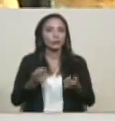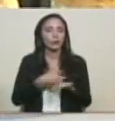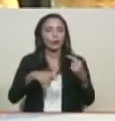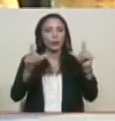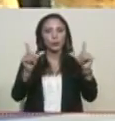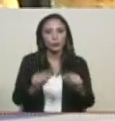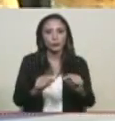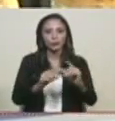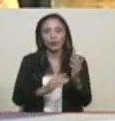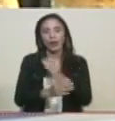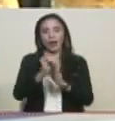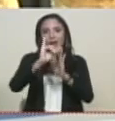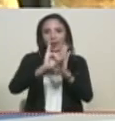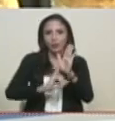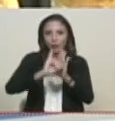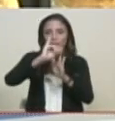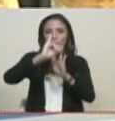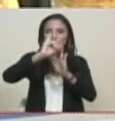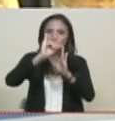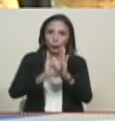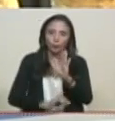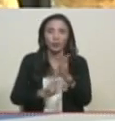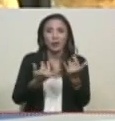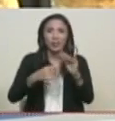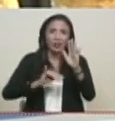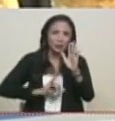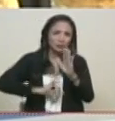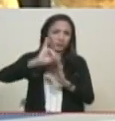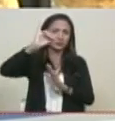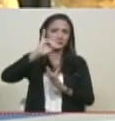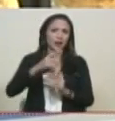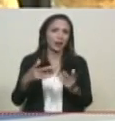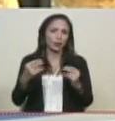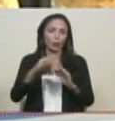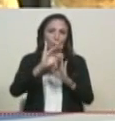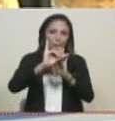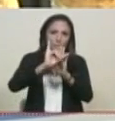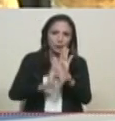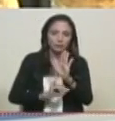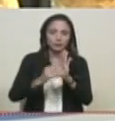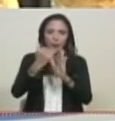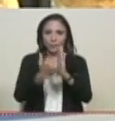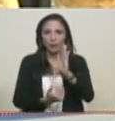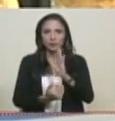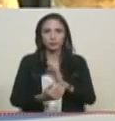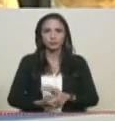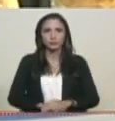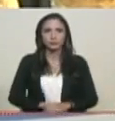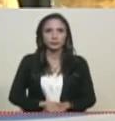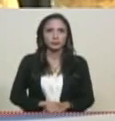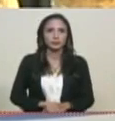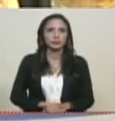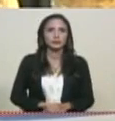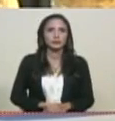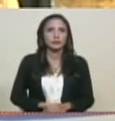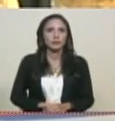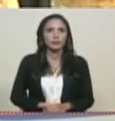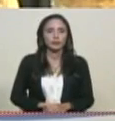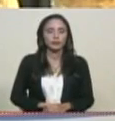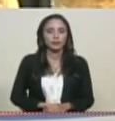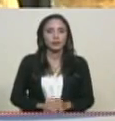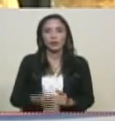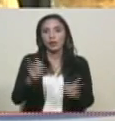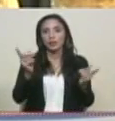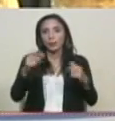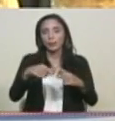disminución de la inflación, de la hiperinflación criminal que nos han impuesto. Sobre el impuesto al